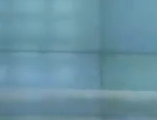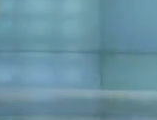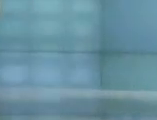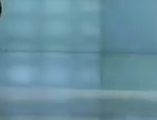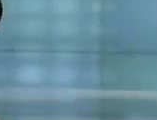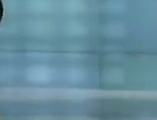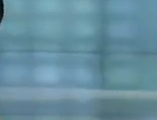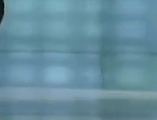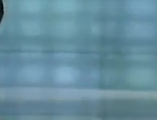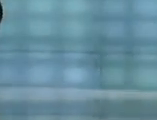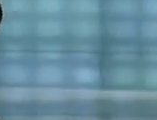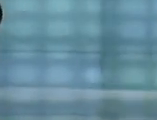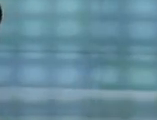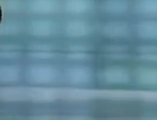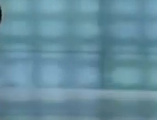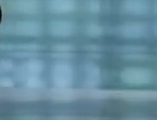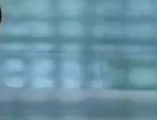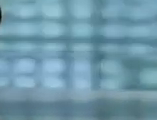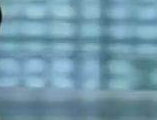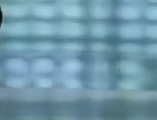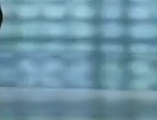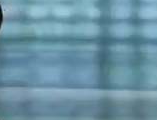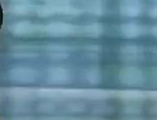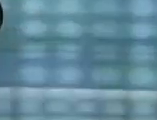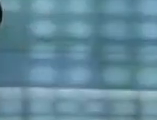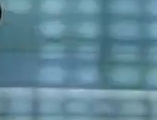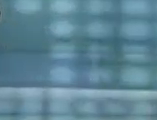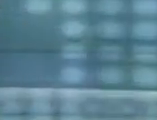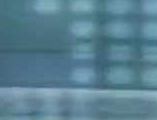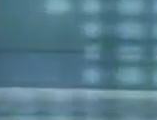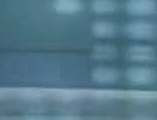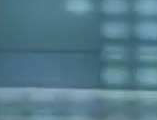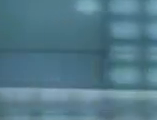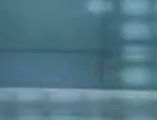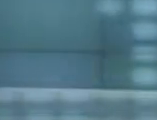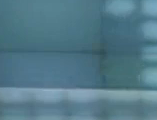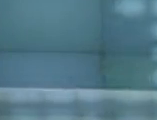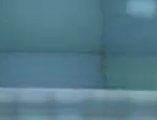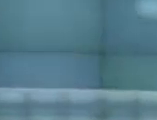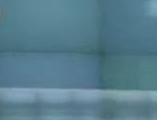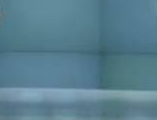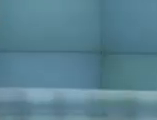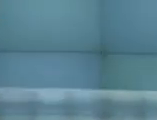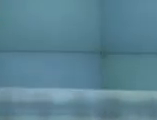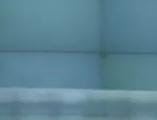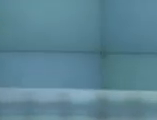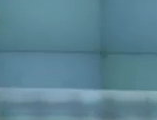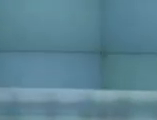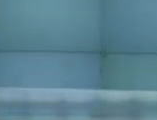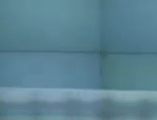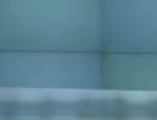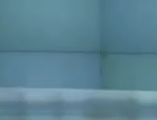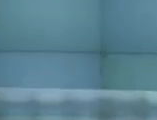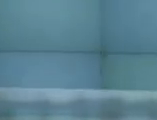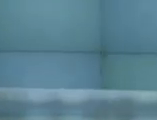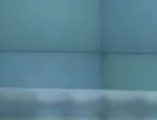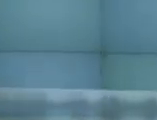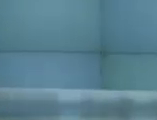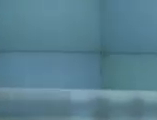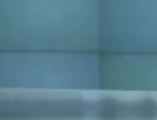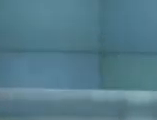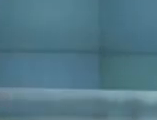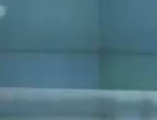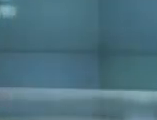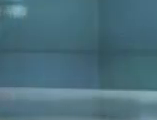así culmina esta transmisión presidencial en el marco de la semana aniversaria de la misión Sucre con el jefe de Estado liderando